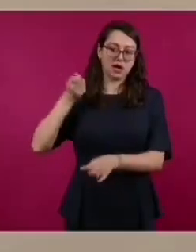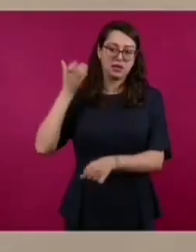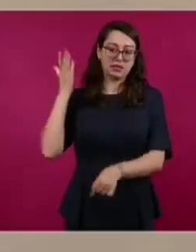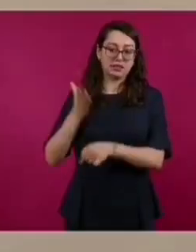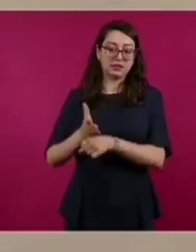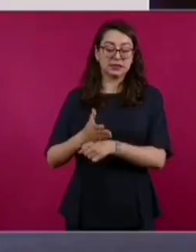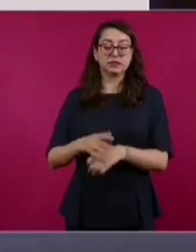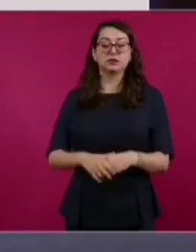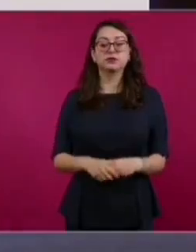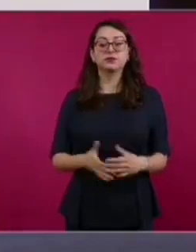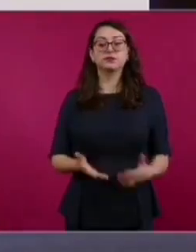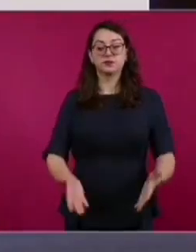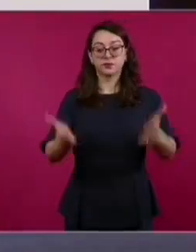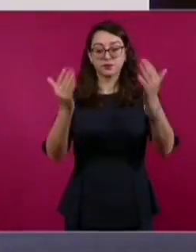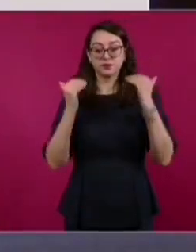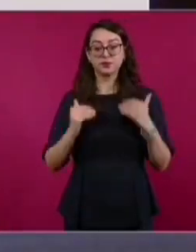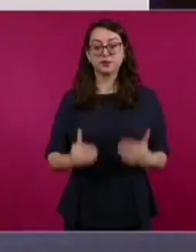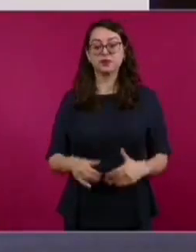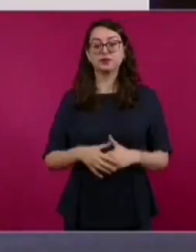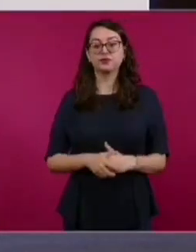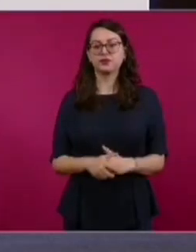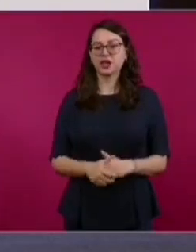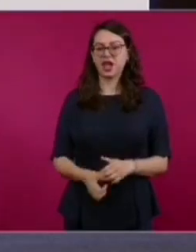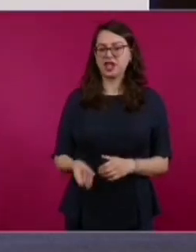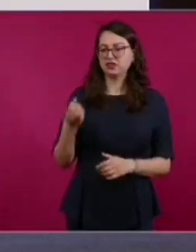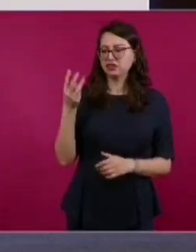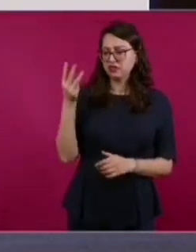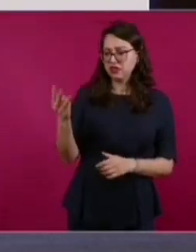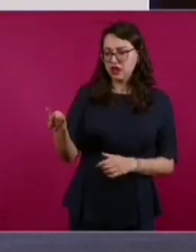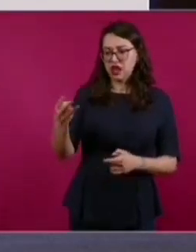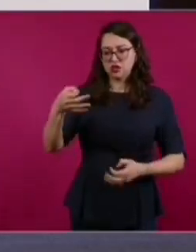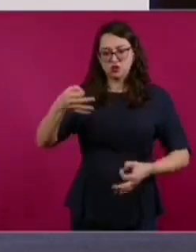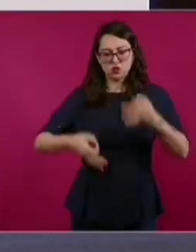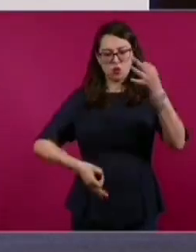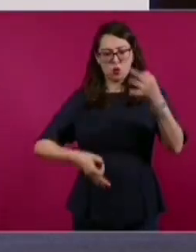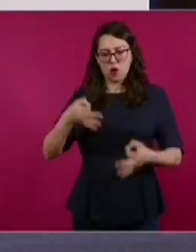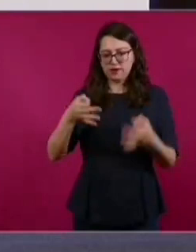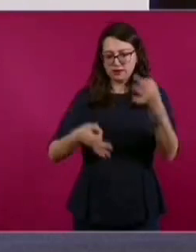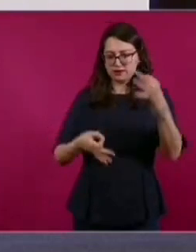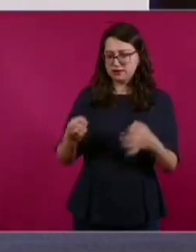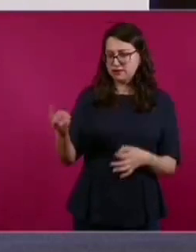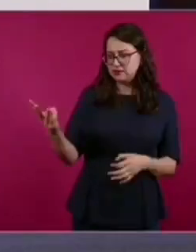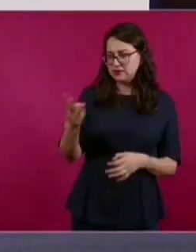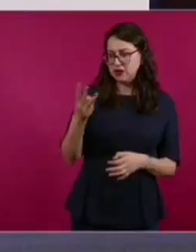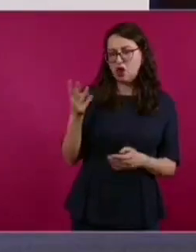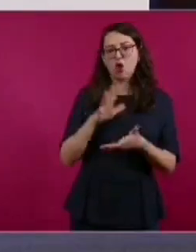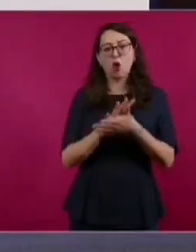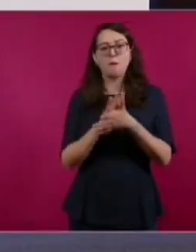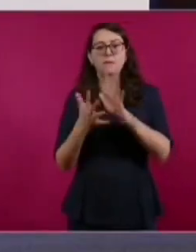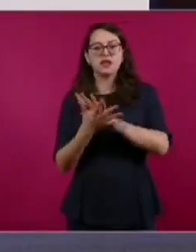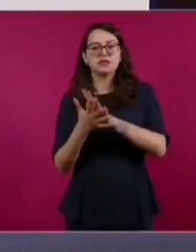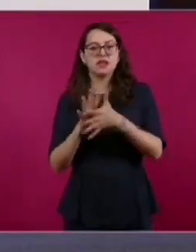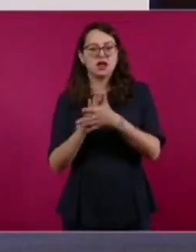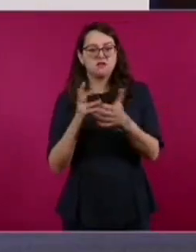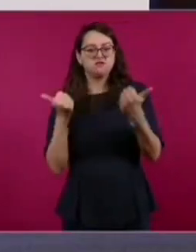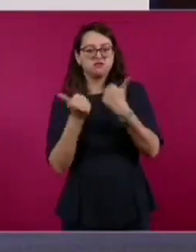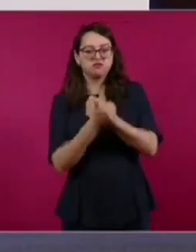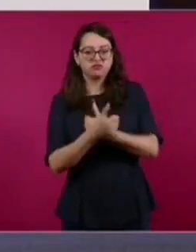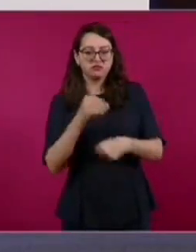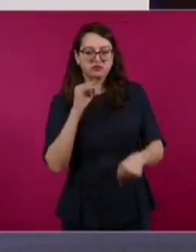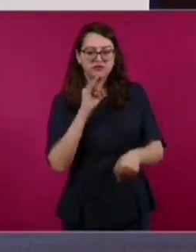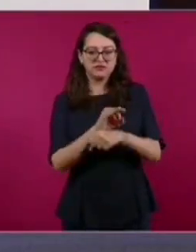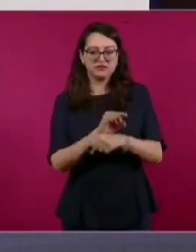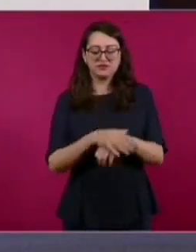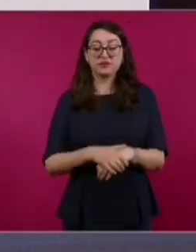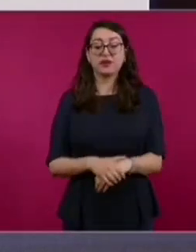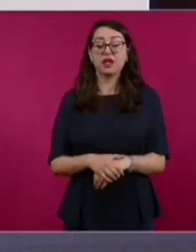Tenemos tres casos de jueces que favorecen a presuntos delincuentes. El primero involucra a